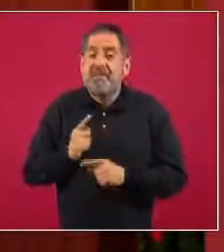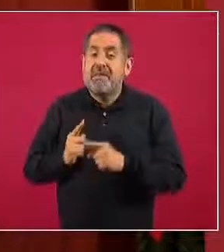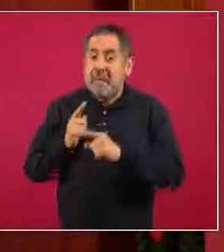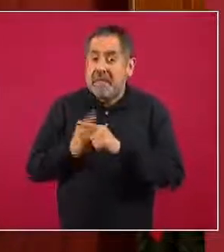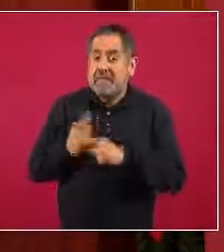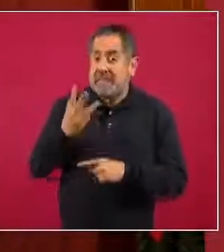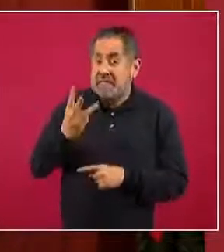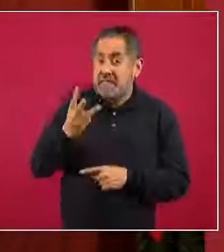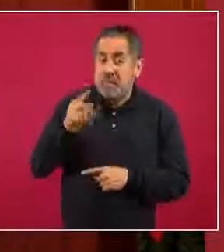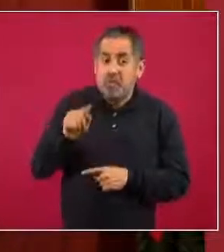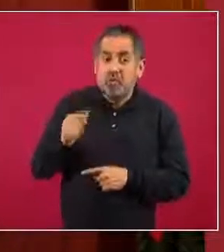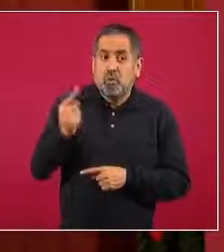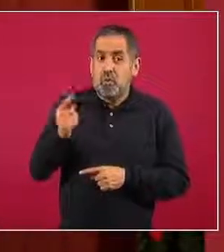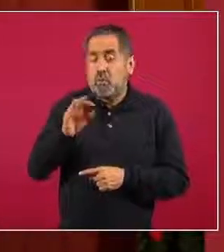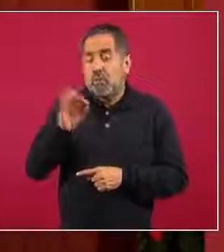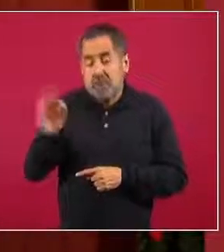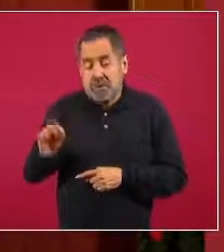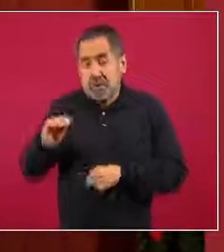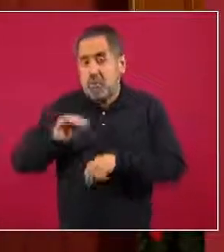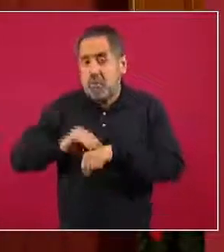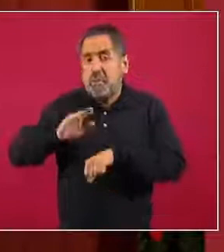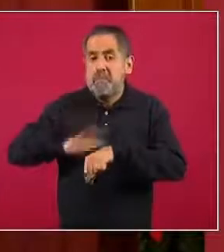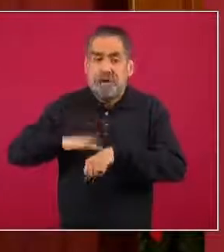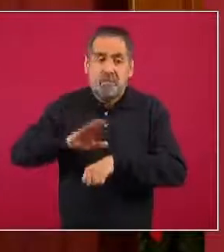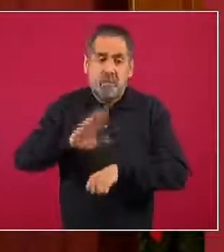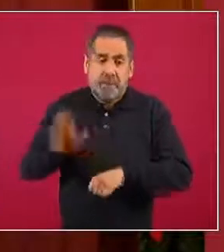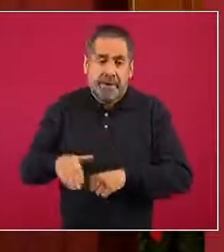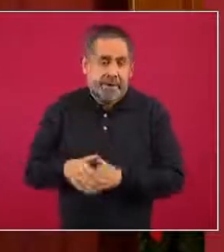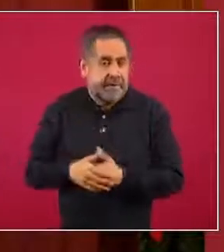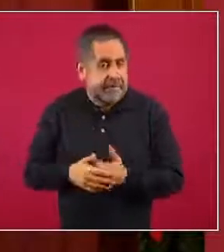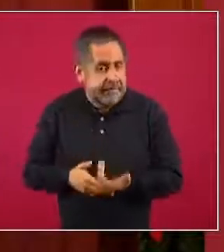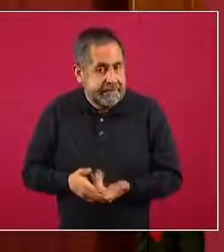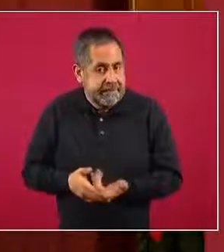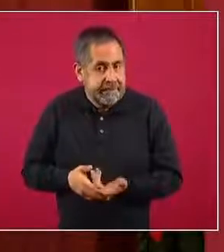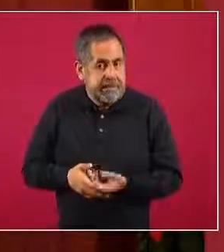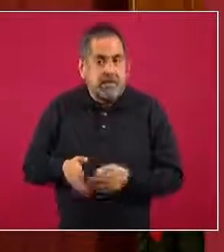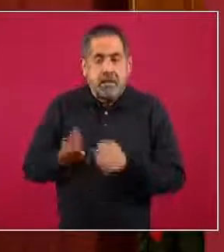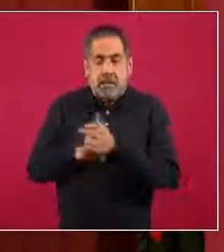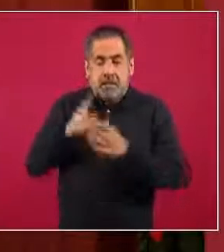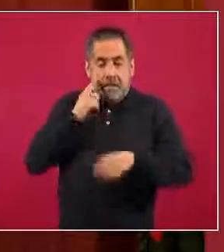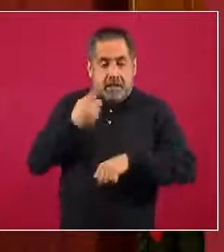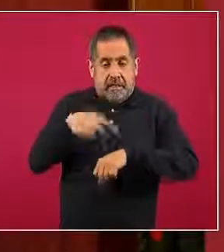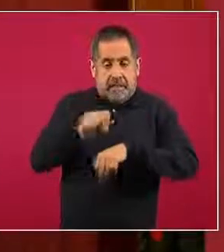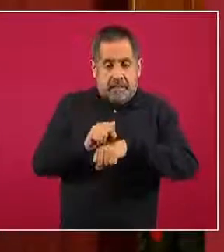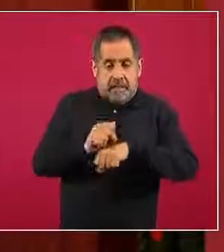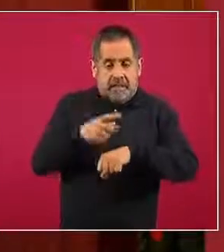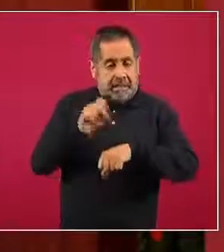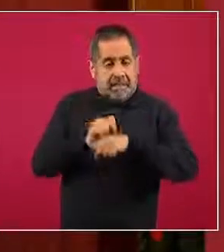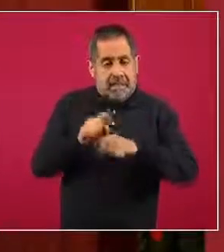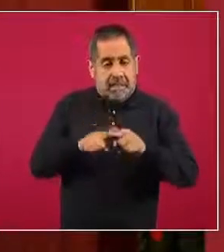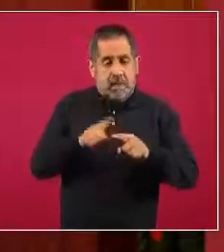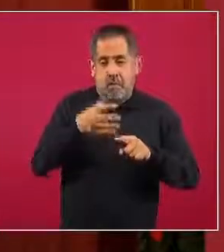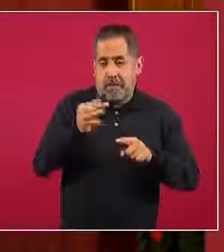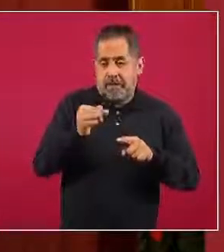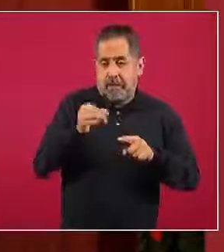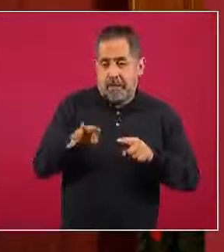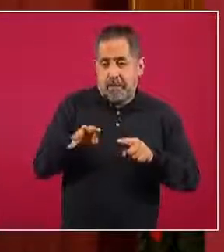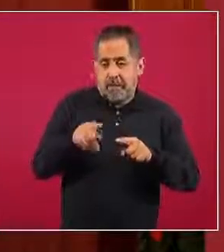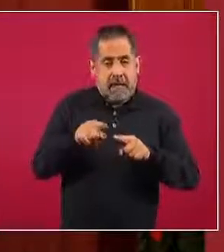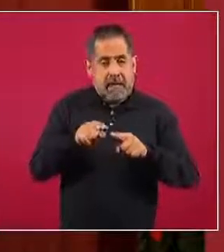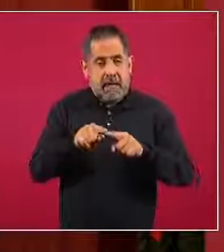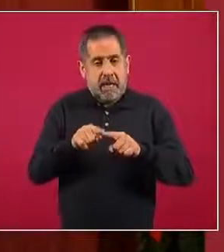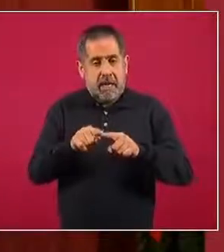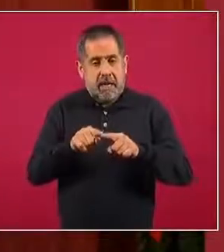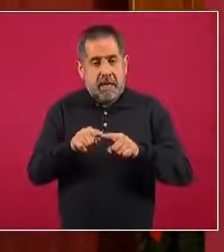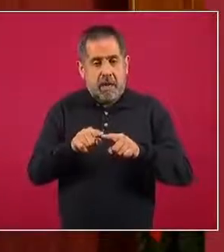.1 por ciento. Más sin embargo, este crecimiento semanal, o si comparamos la 49 con